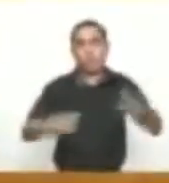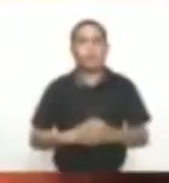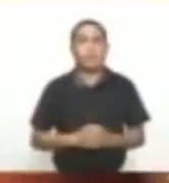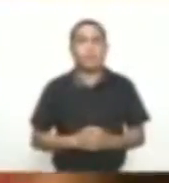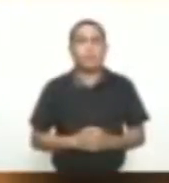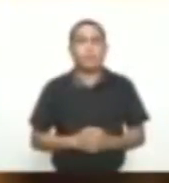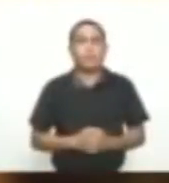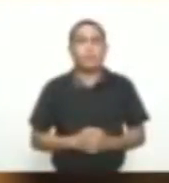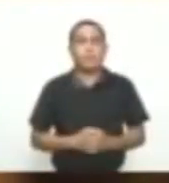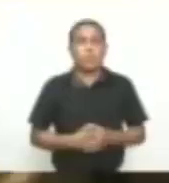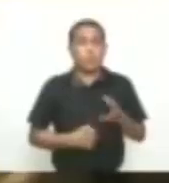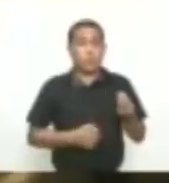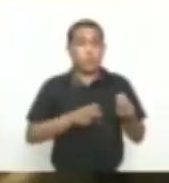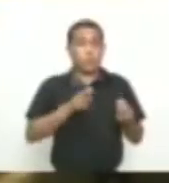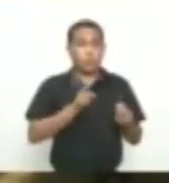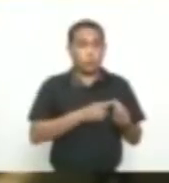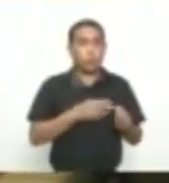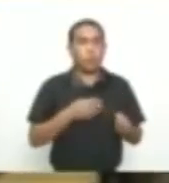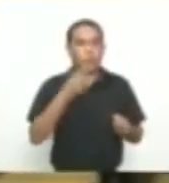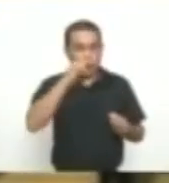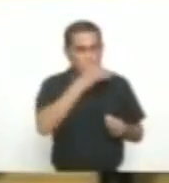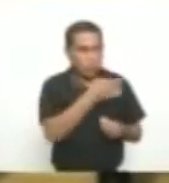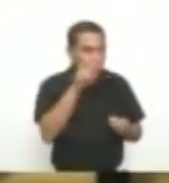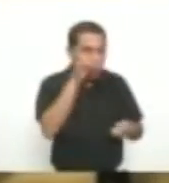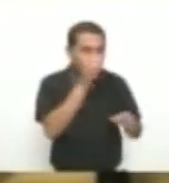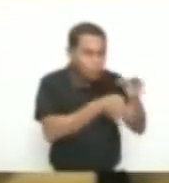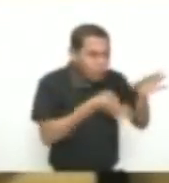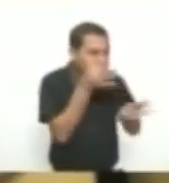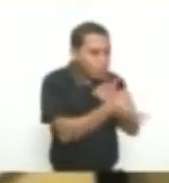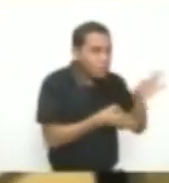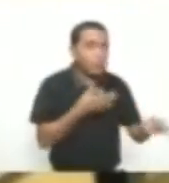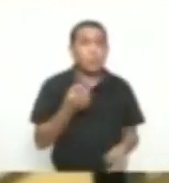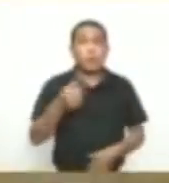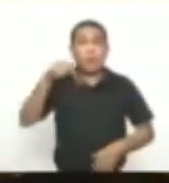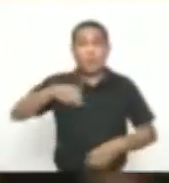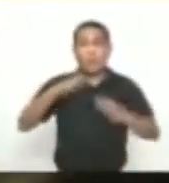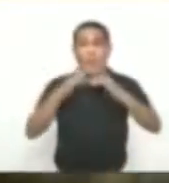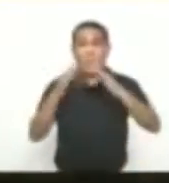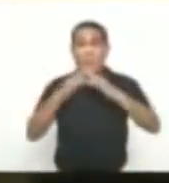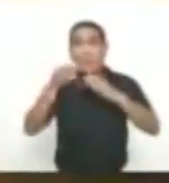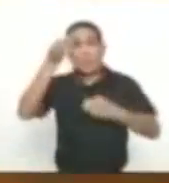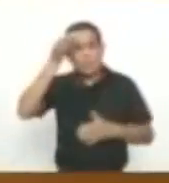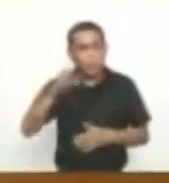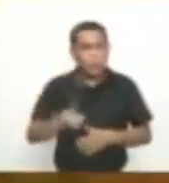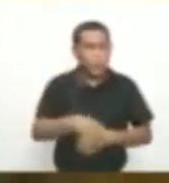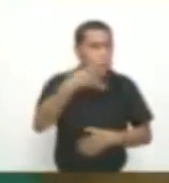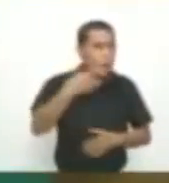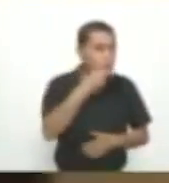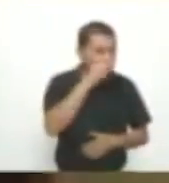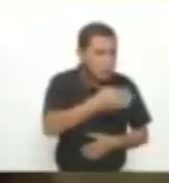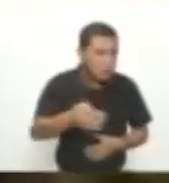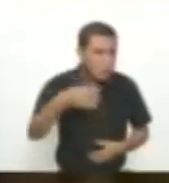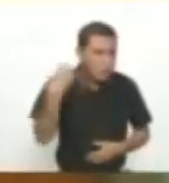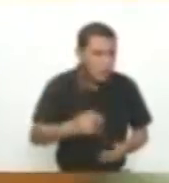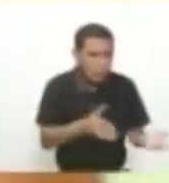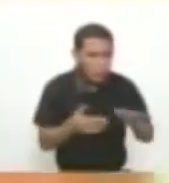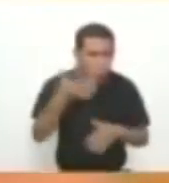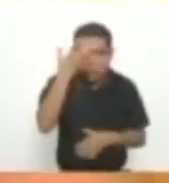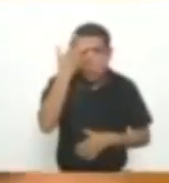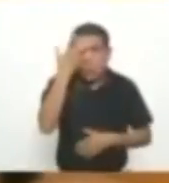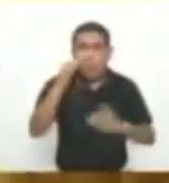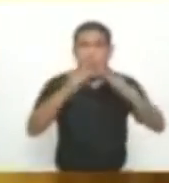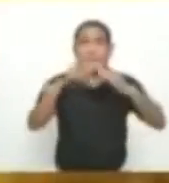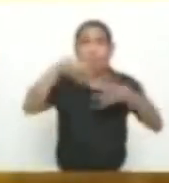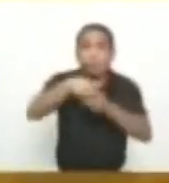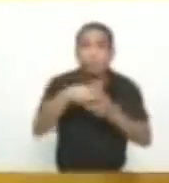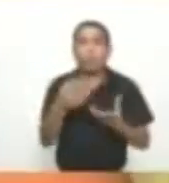Sociedad Colombiana De Pediatría Los accidentes caseros Son la cuarta razón De consulta Por urgencias Con niños en el país Las quemaduras O